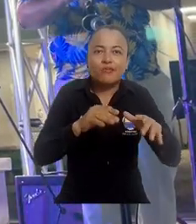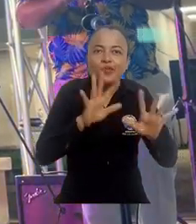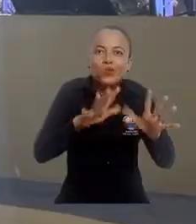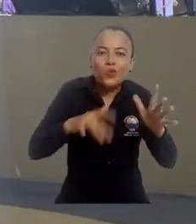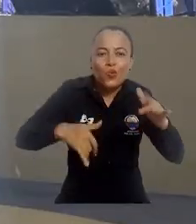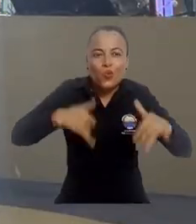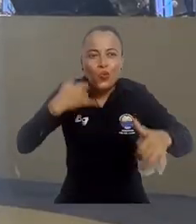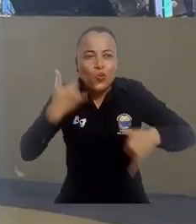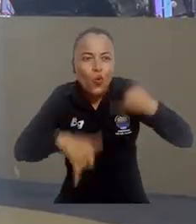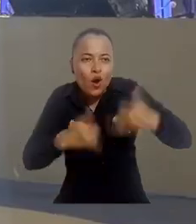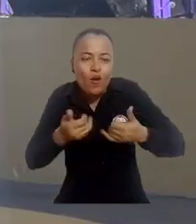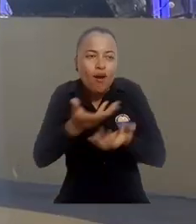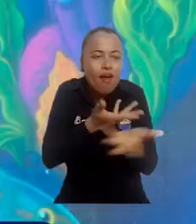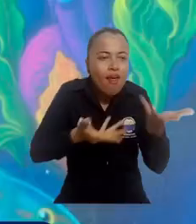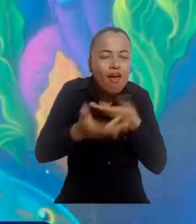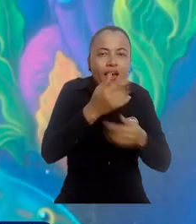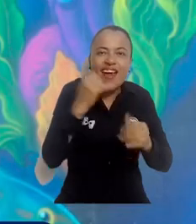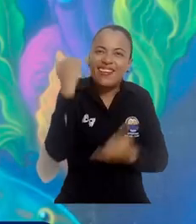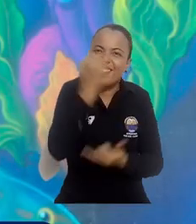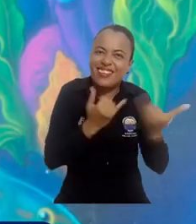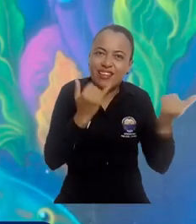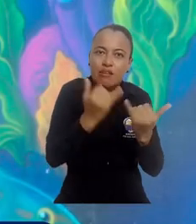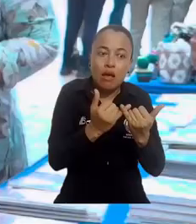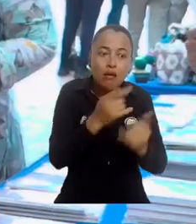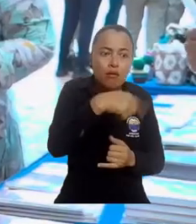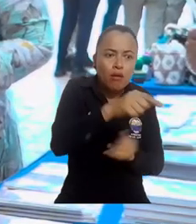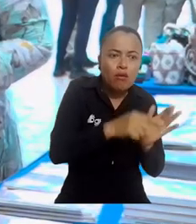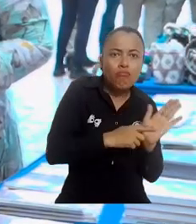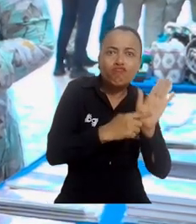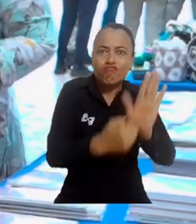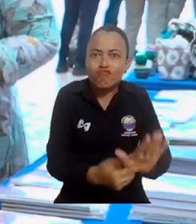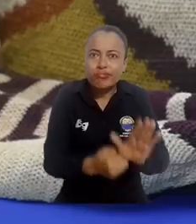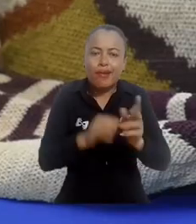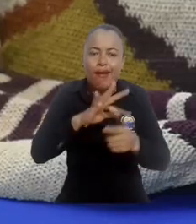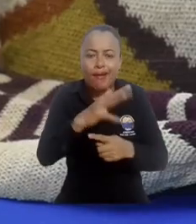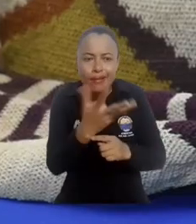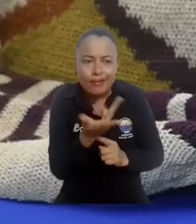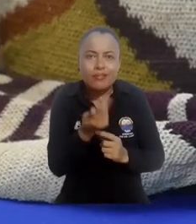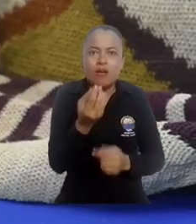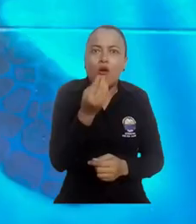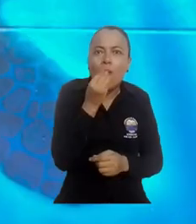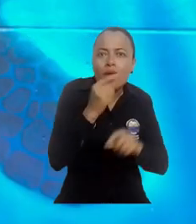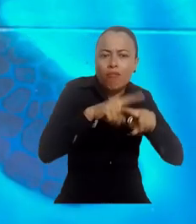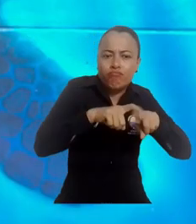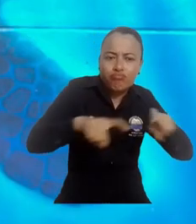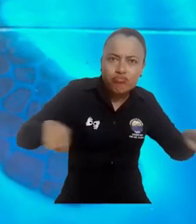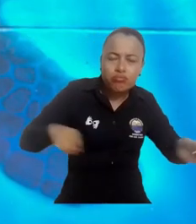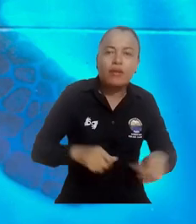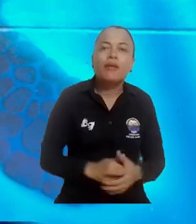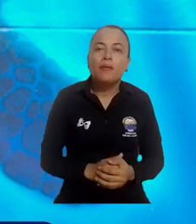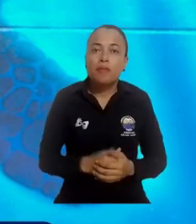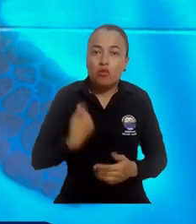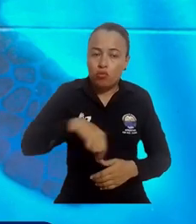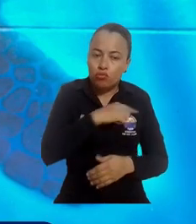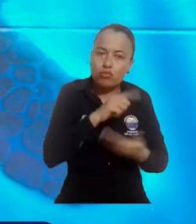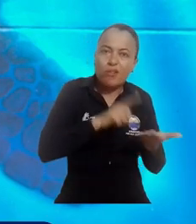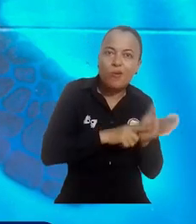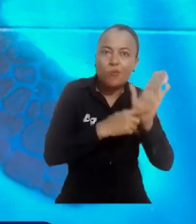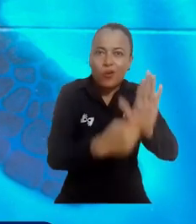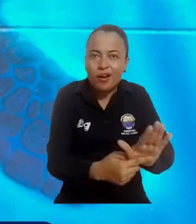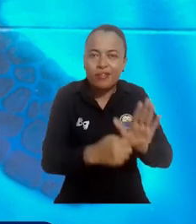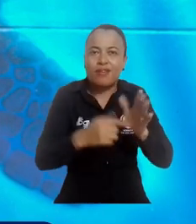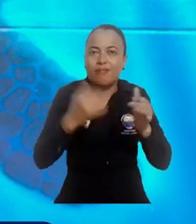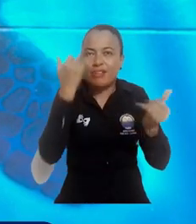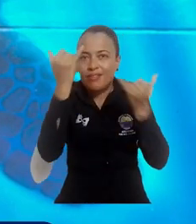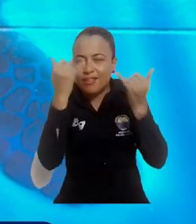identidad donde los pueblos han presentado sus artesanías, su gastronomía. Manifestar nuestras propuestas, nuestras